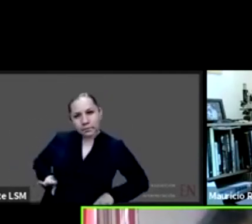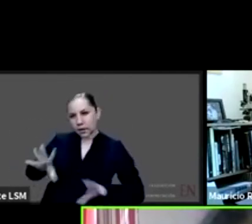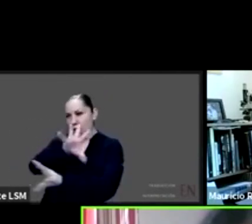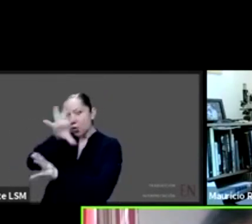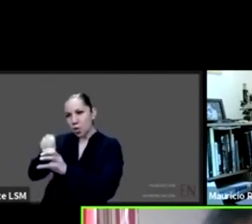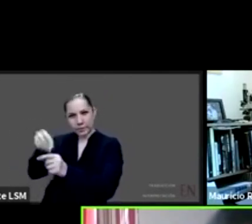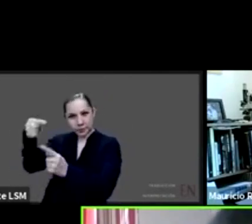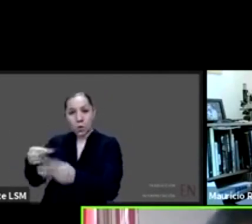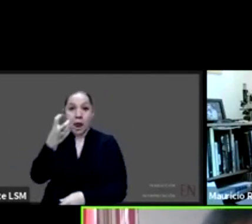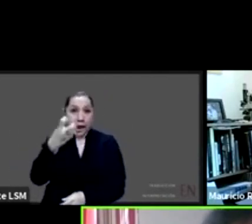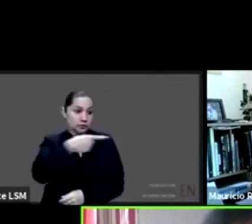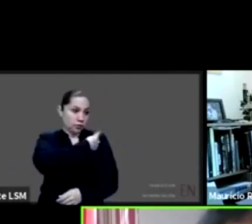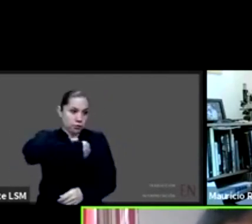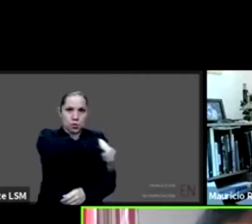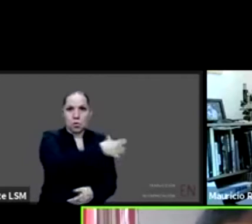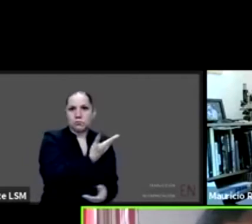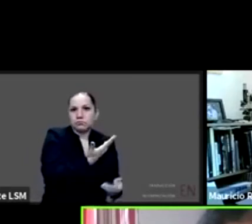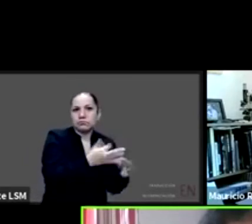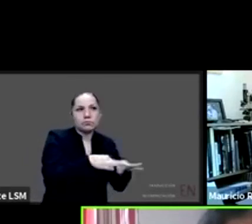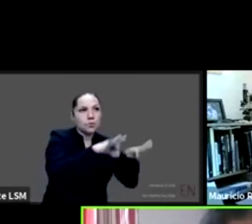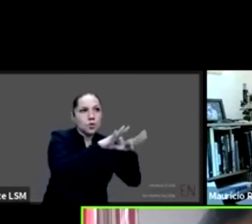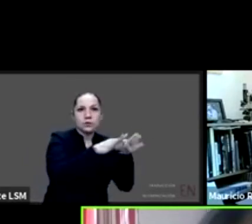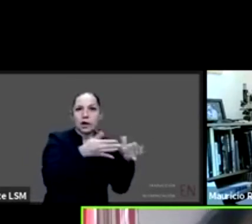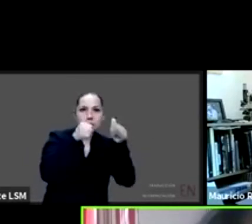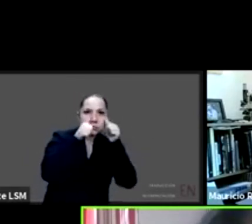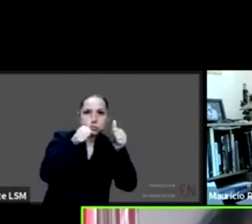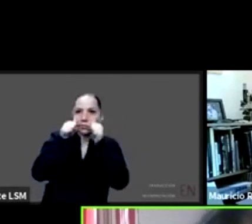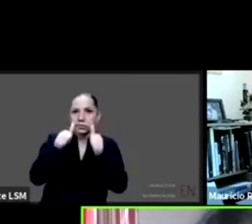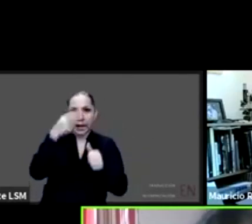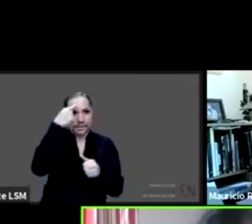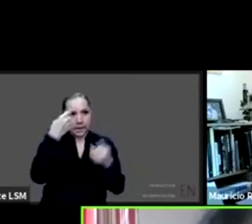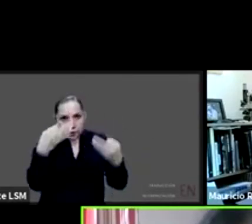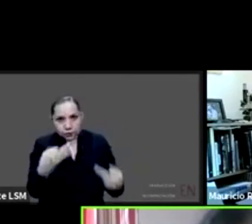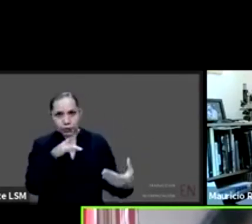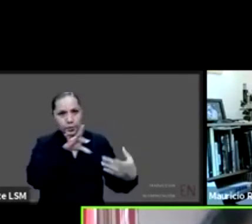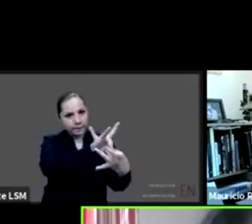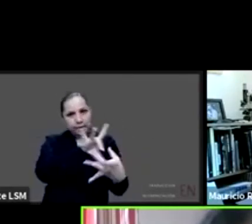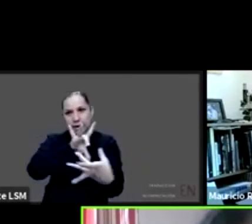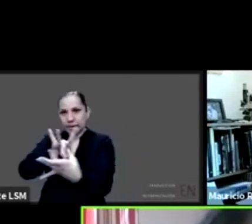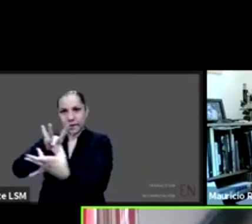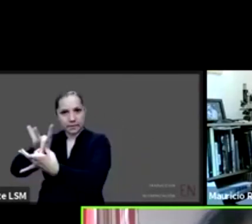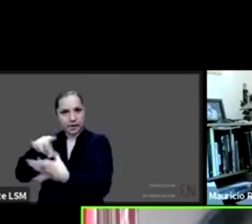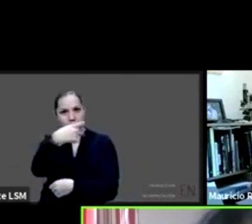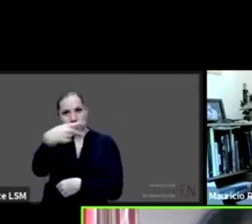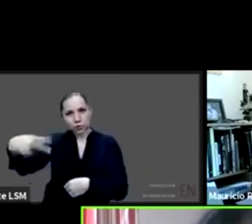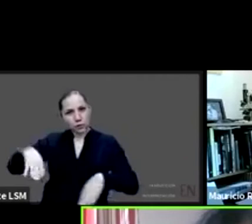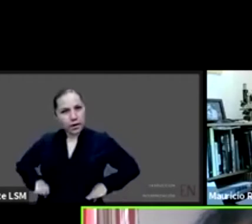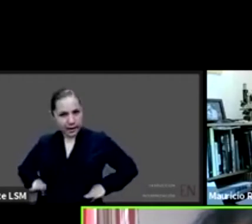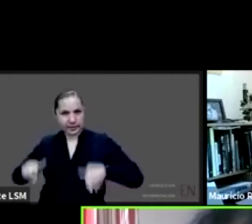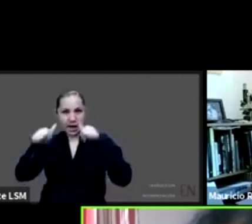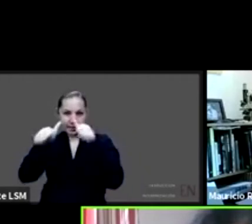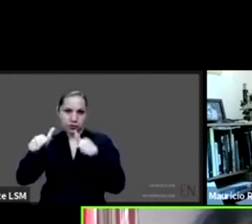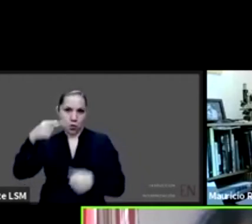contemplaran y básicamente incorporaran este derecho a ser